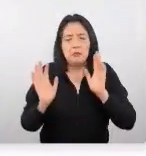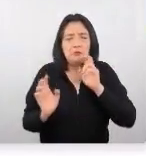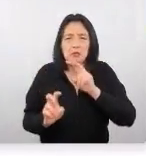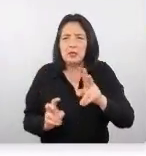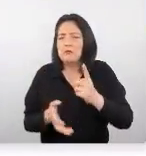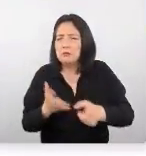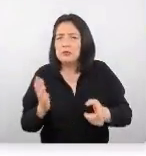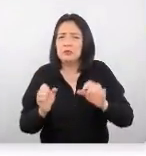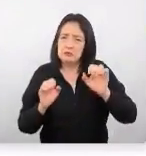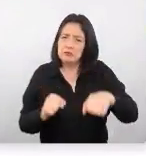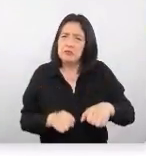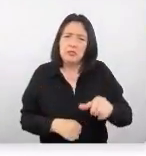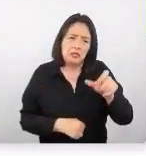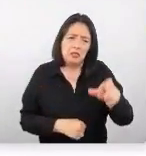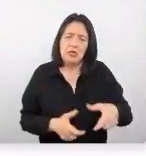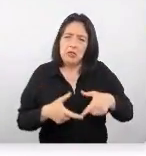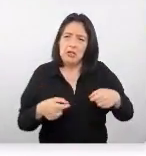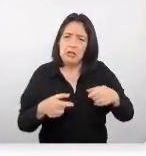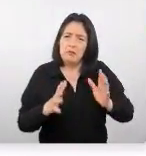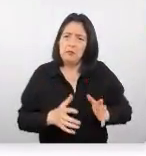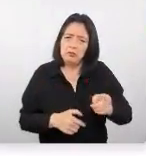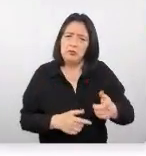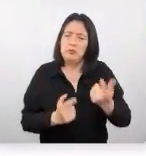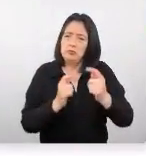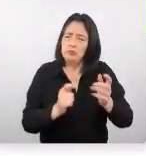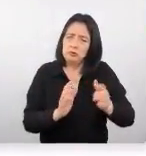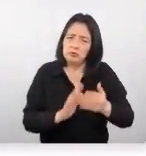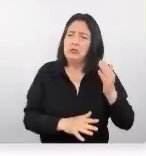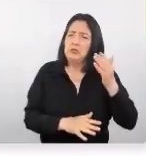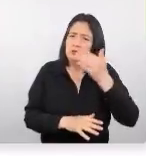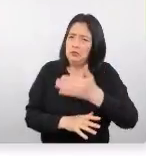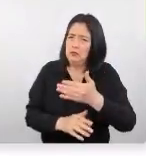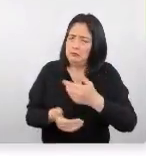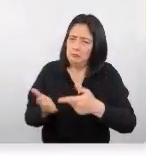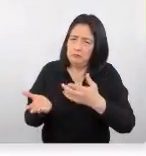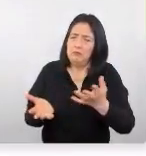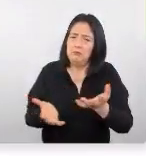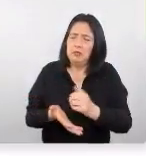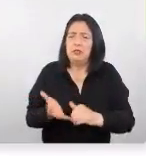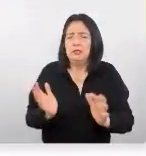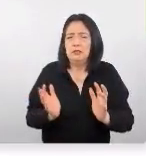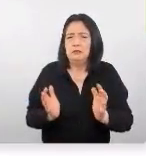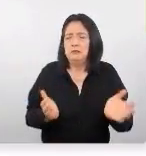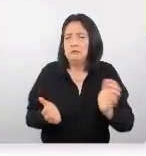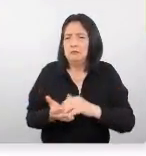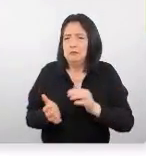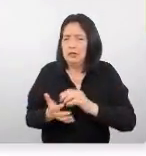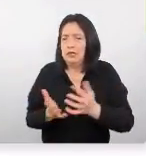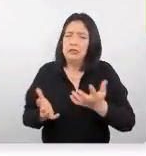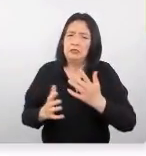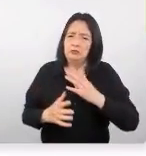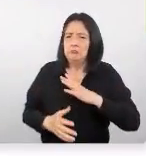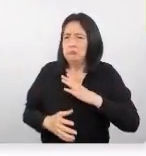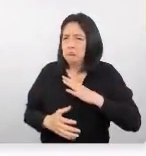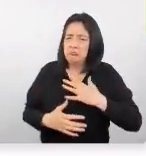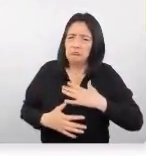que incluso es un turista que suele ir a opciones un poco más acomodadas